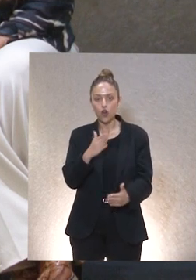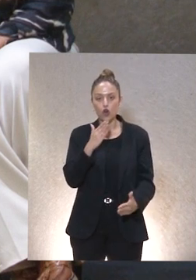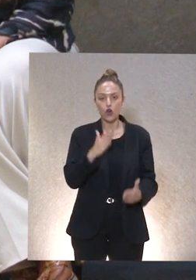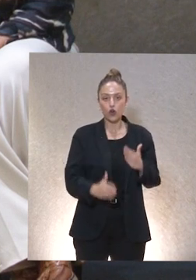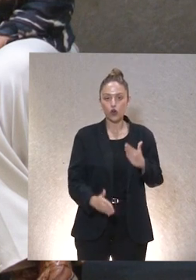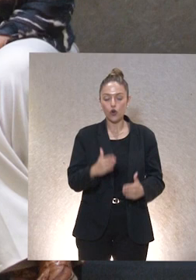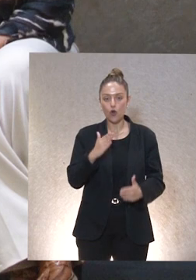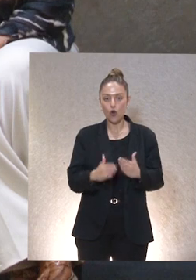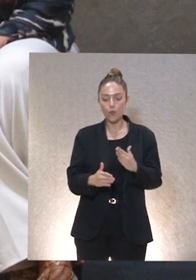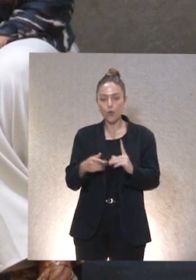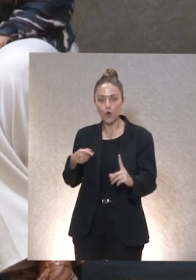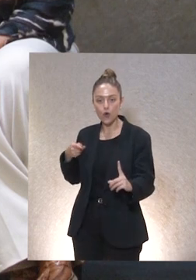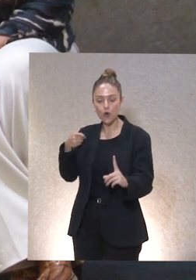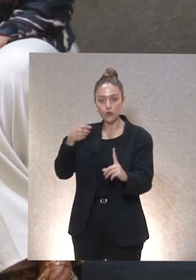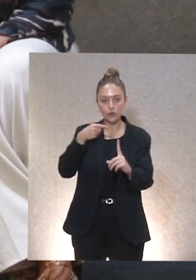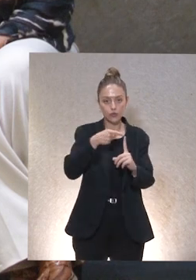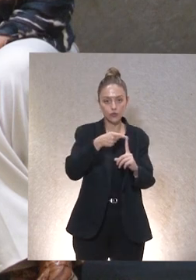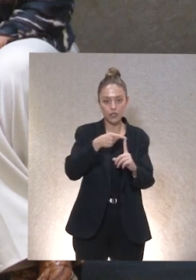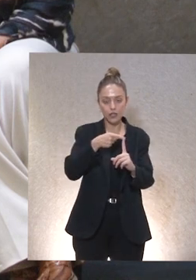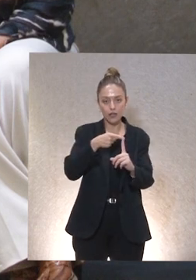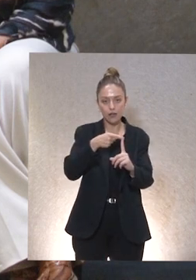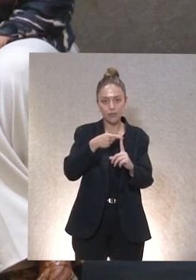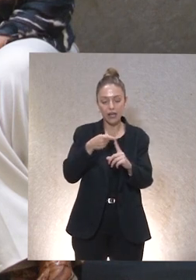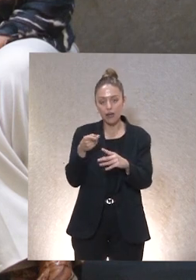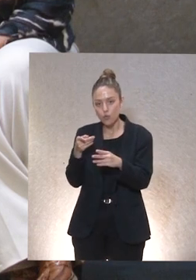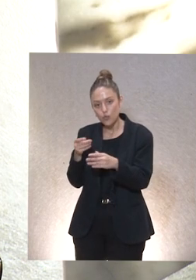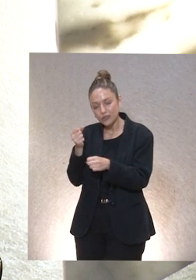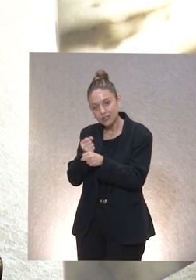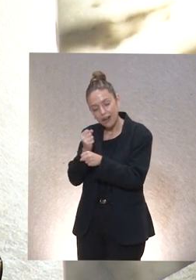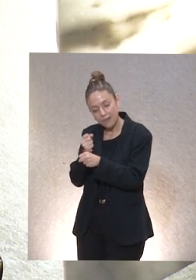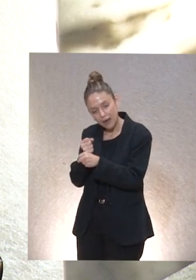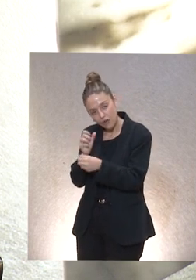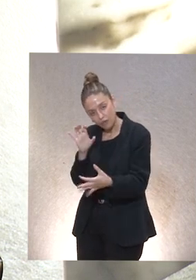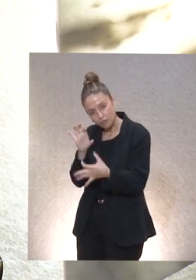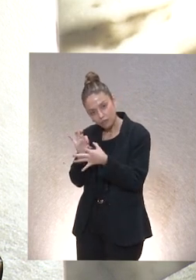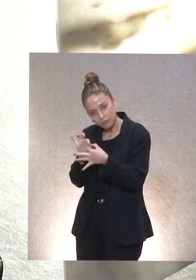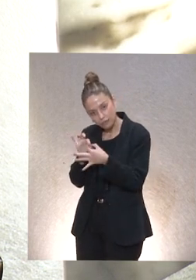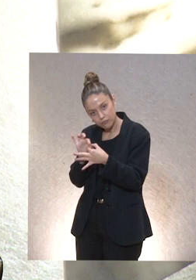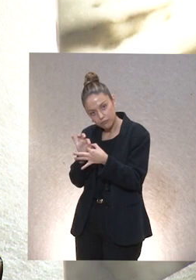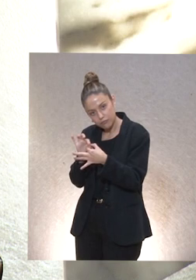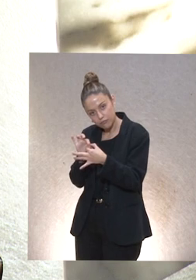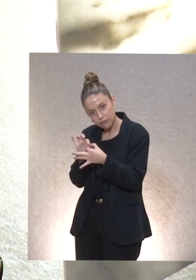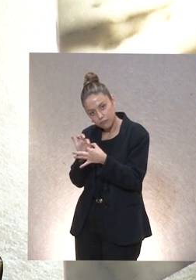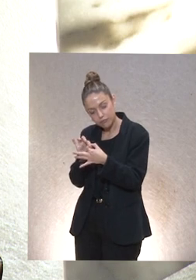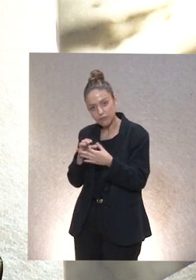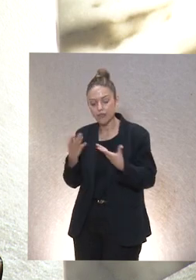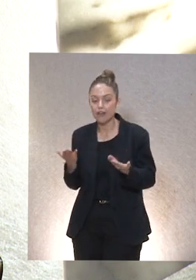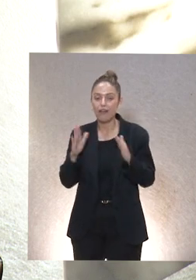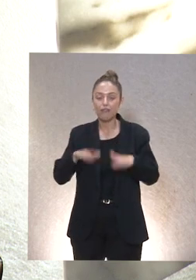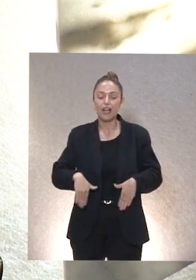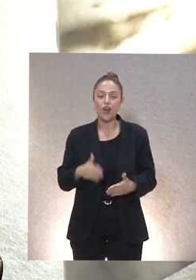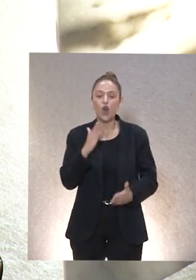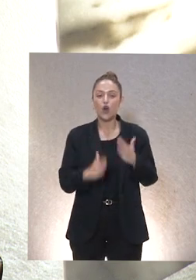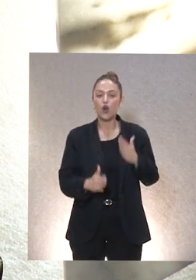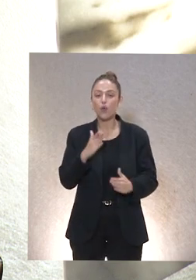un instrumento que está dentro de un cuidado global. Todo está en cómo acabemos diseñando esos robots.